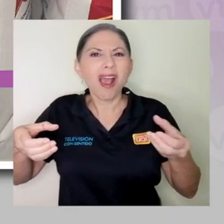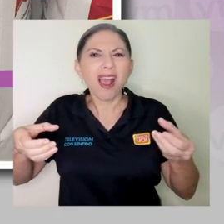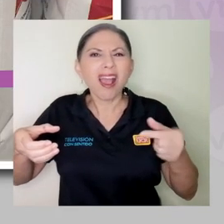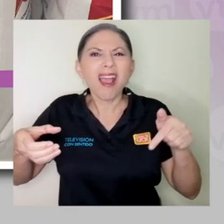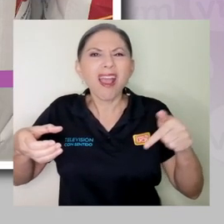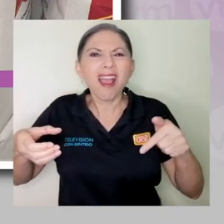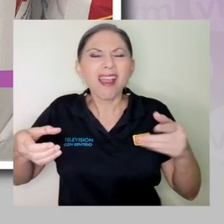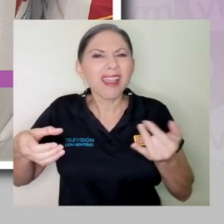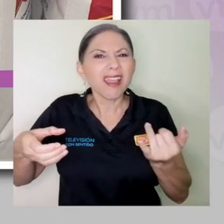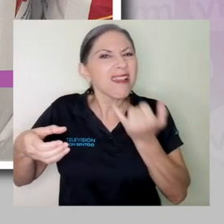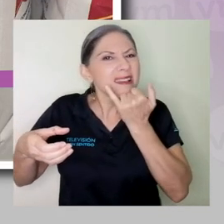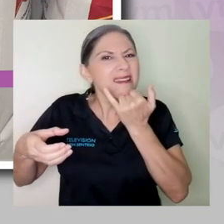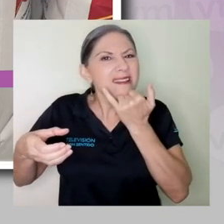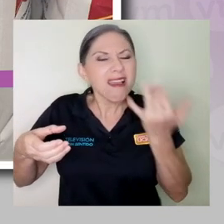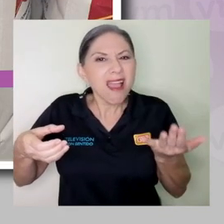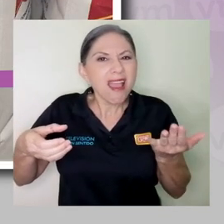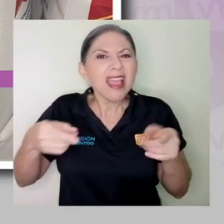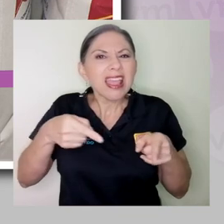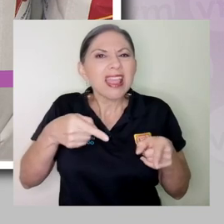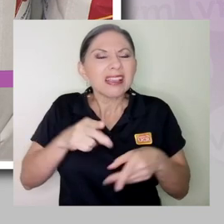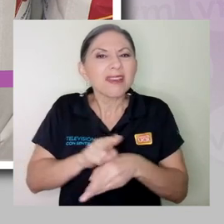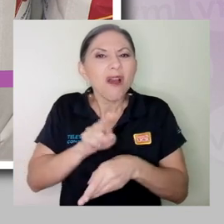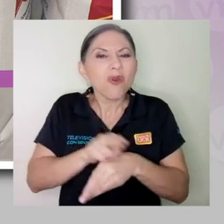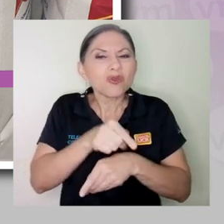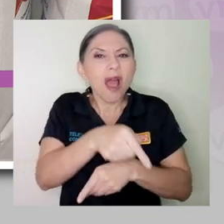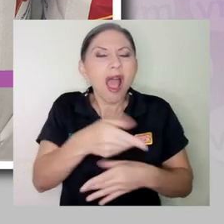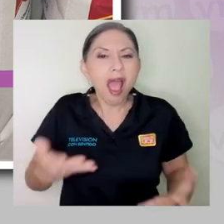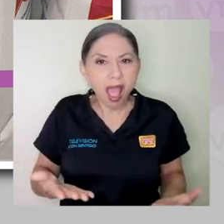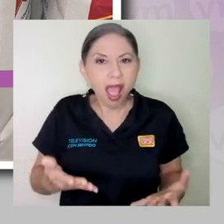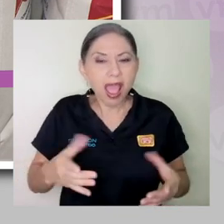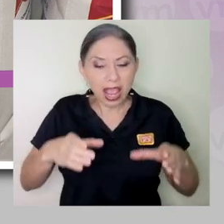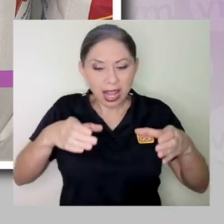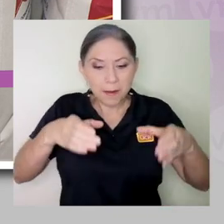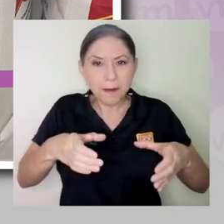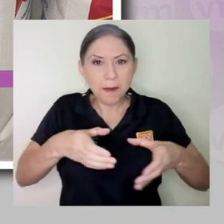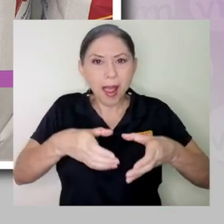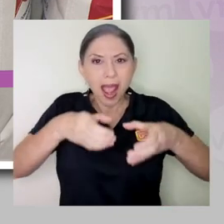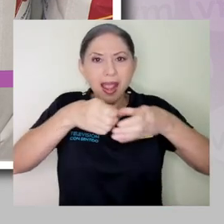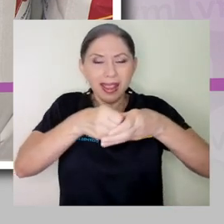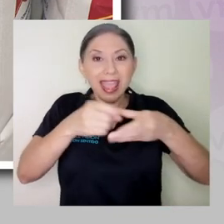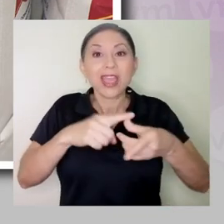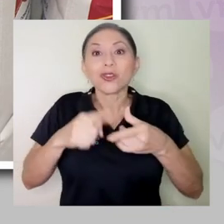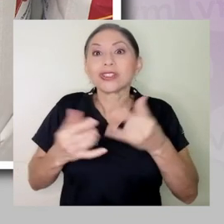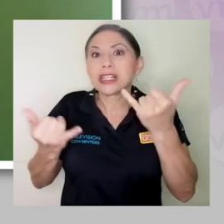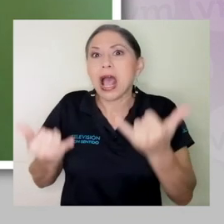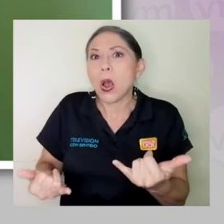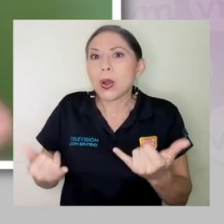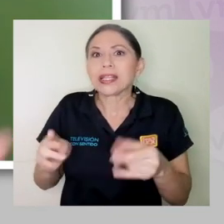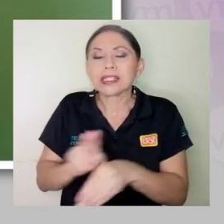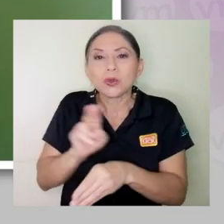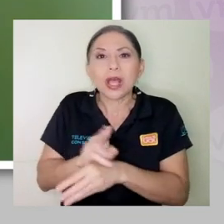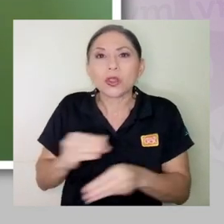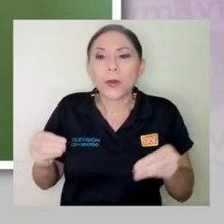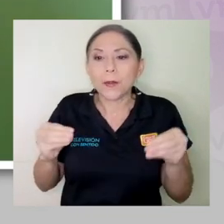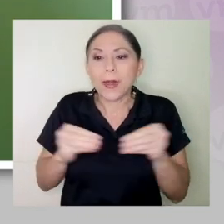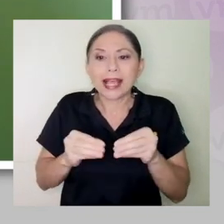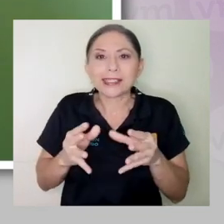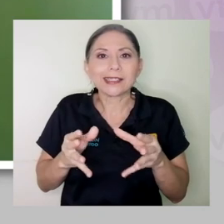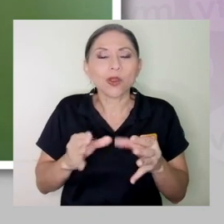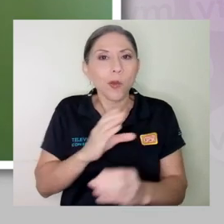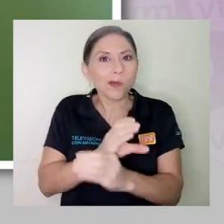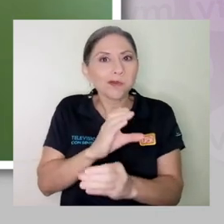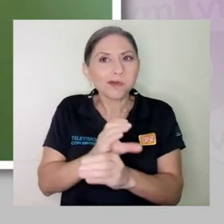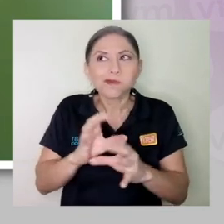Entonces, también hay toda una tendencia en cuanto a empaques más sostenibles, más saludables. Probablemente han visto fotos del